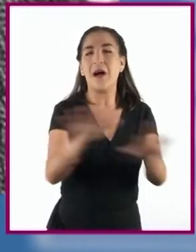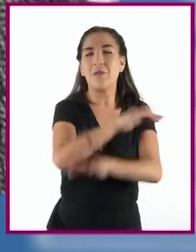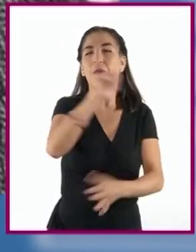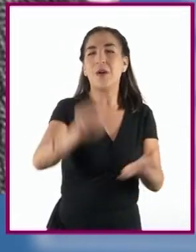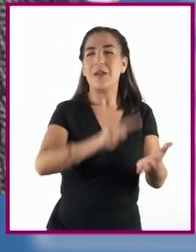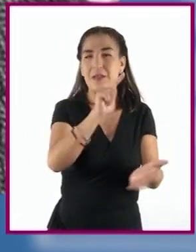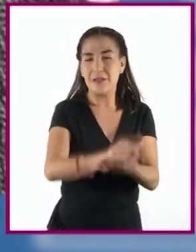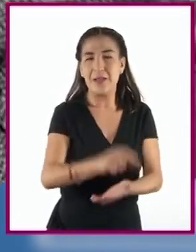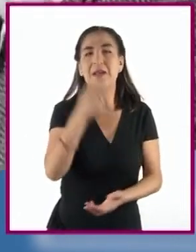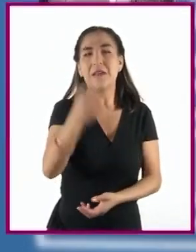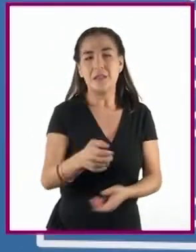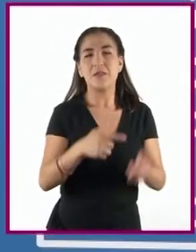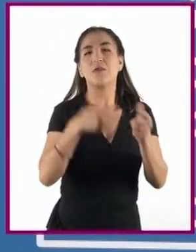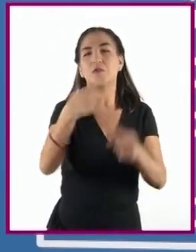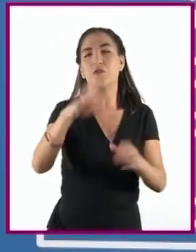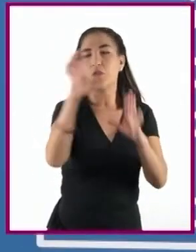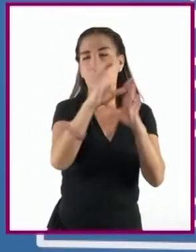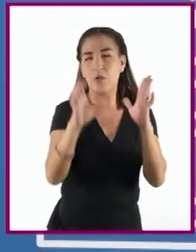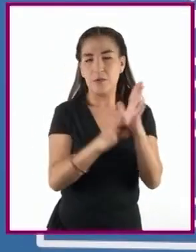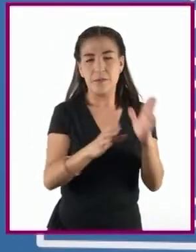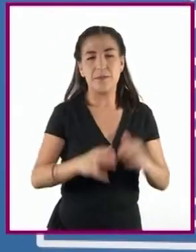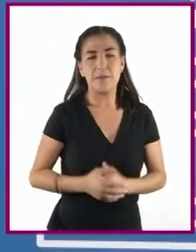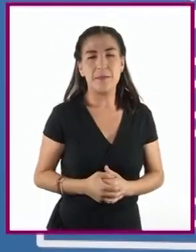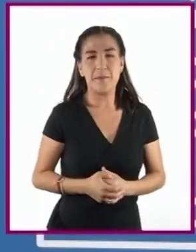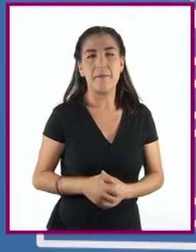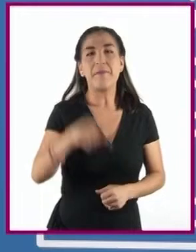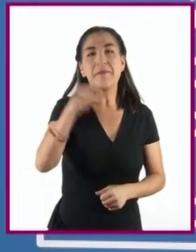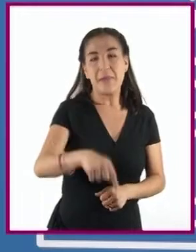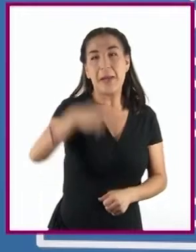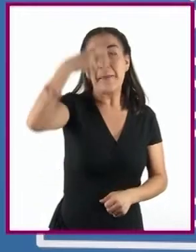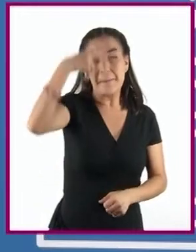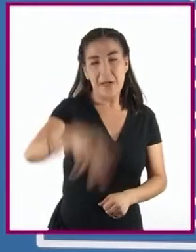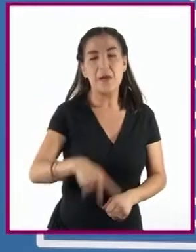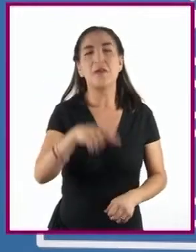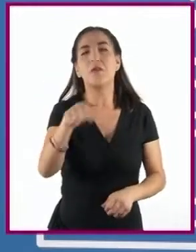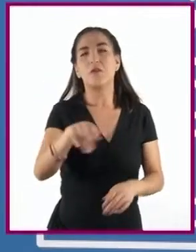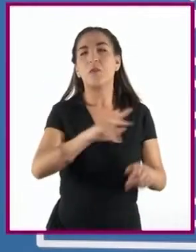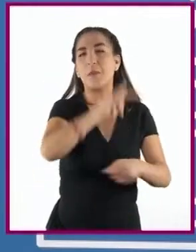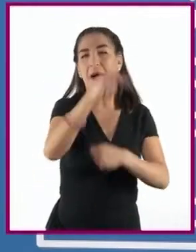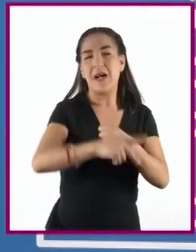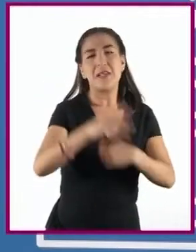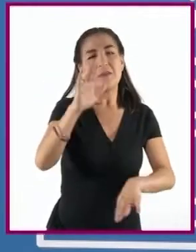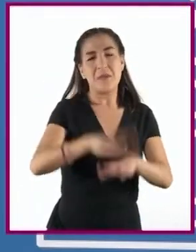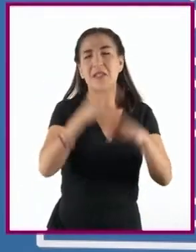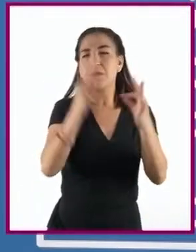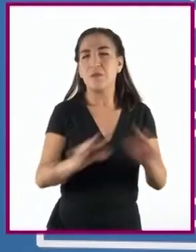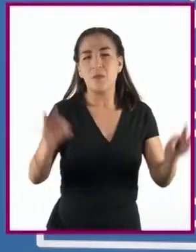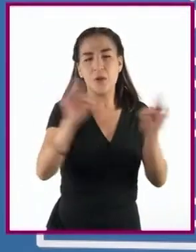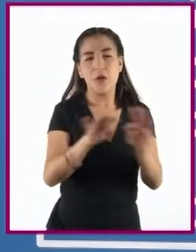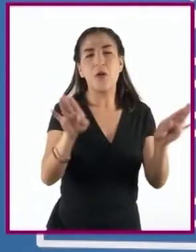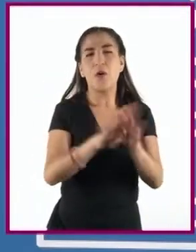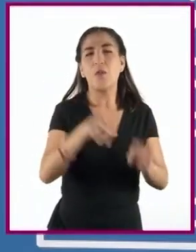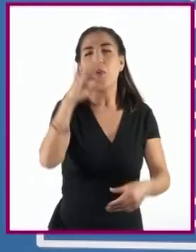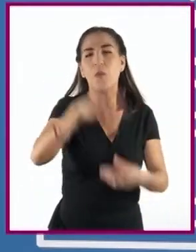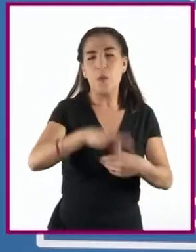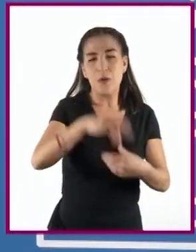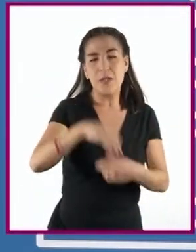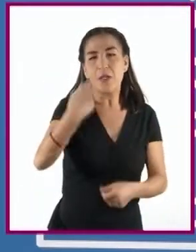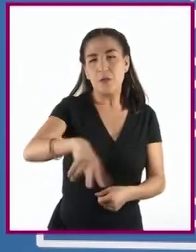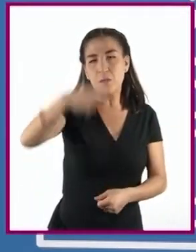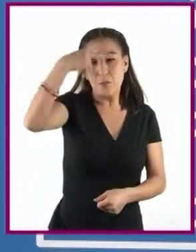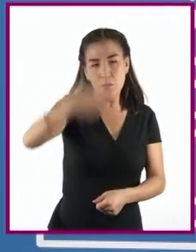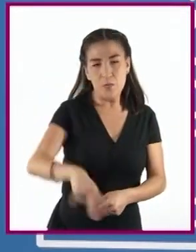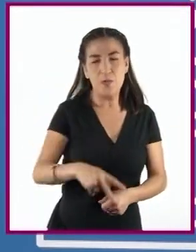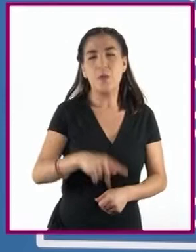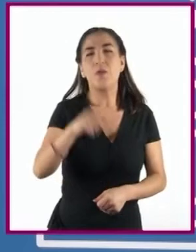34 constitucional. México fue de los últimos países del mundo en otorgar el voto a las mujeres. Esto